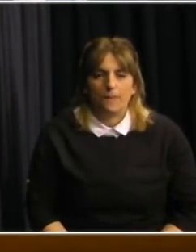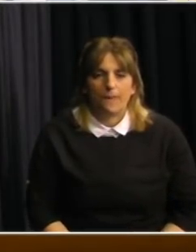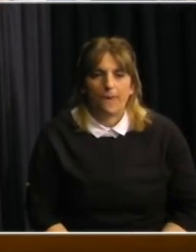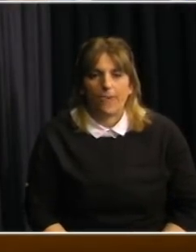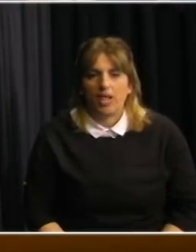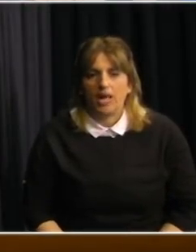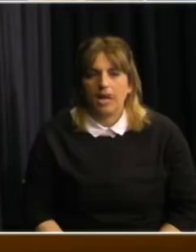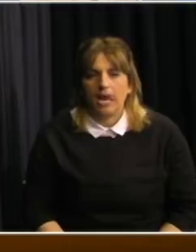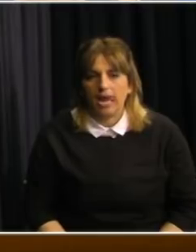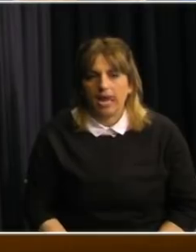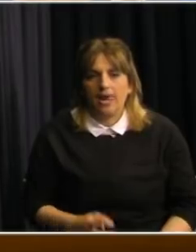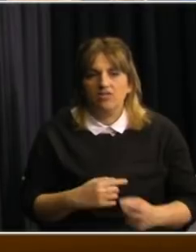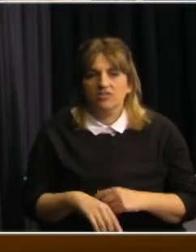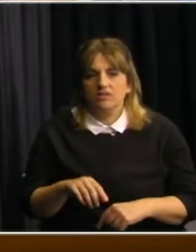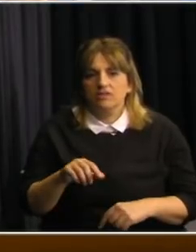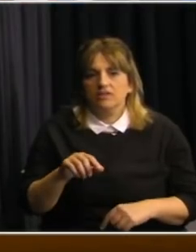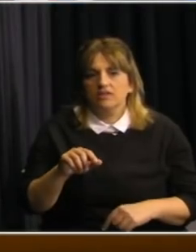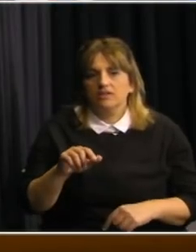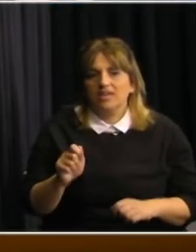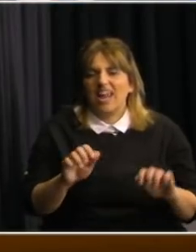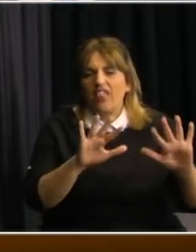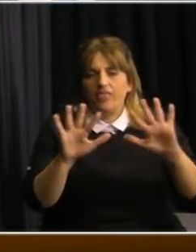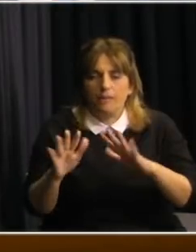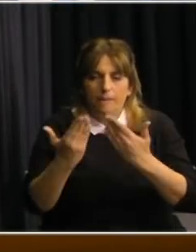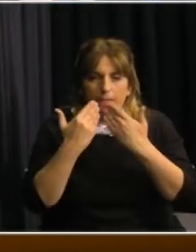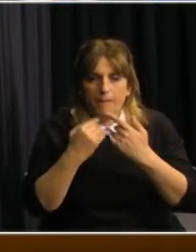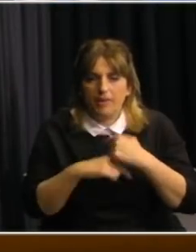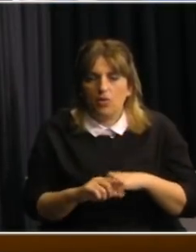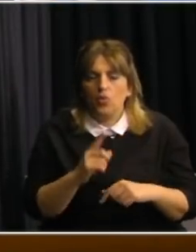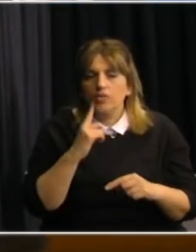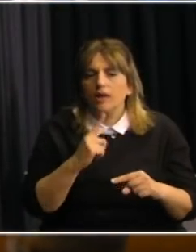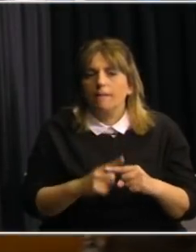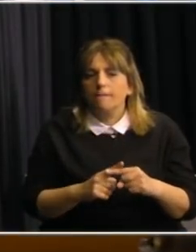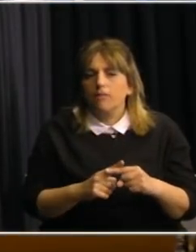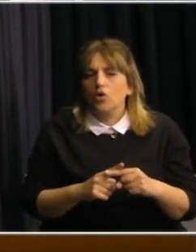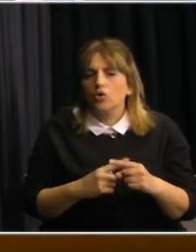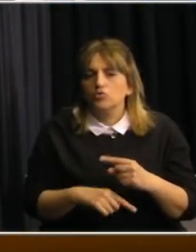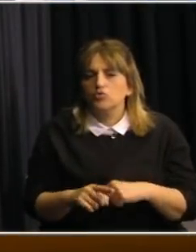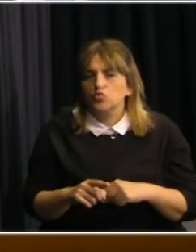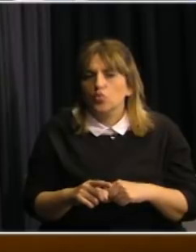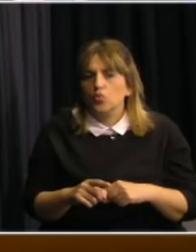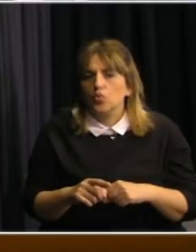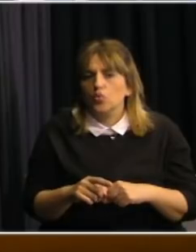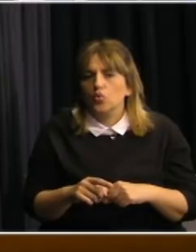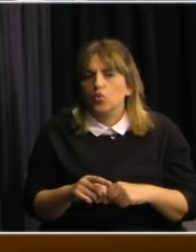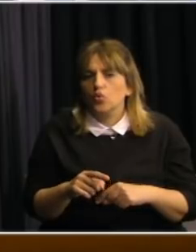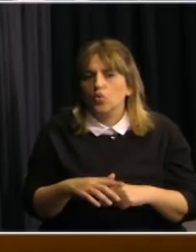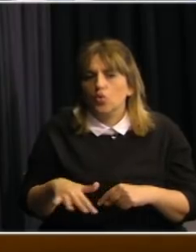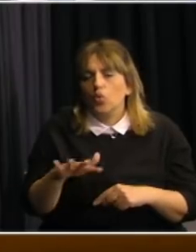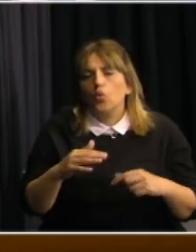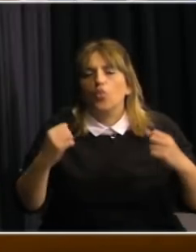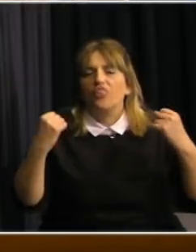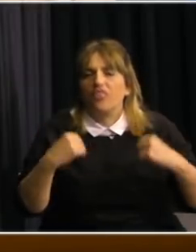buenas tardes Maximiliano Borges de Subrayado la consulta es por la presencia de público en los espectáculos